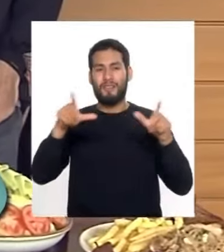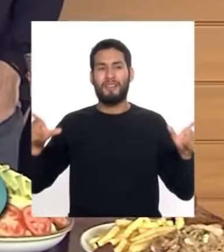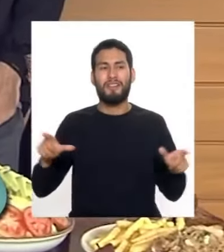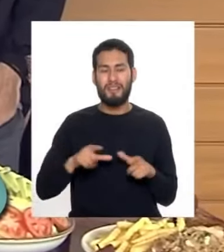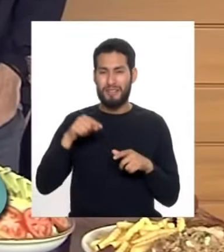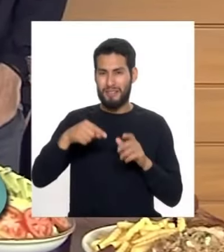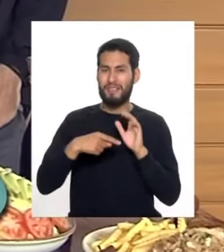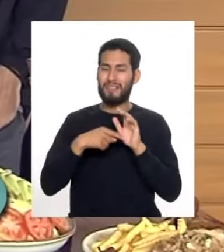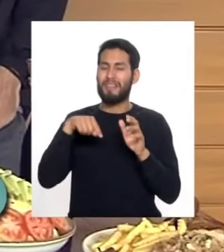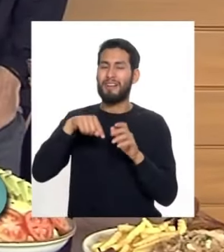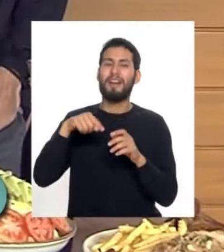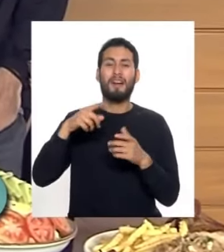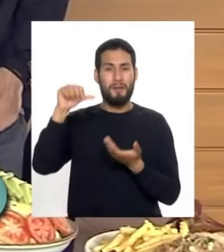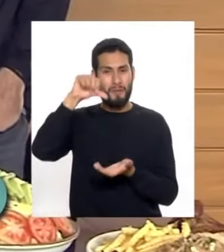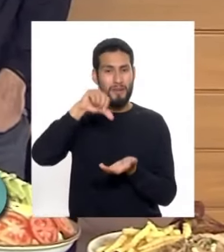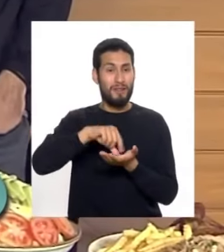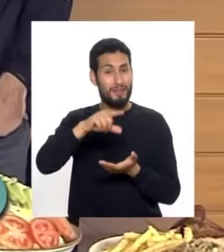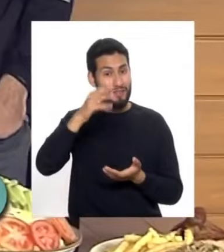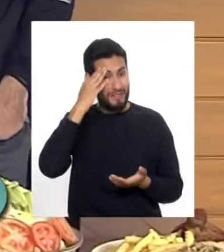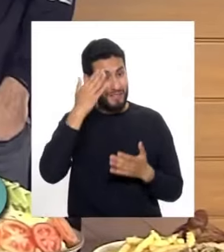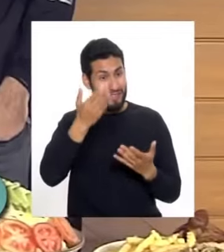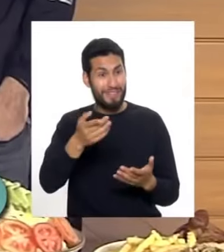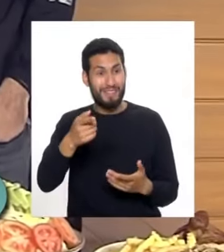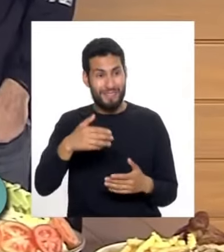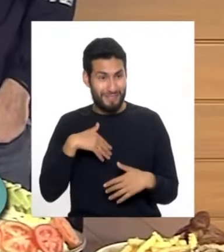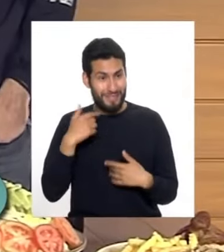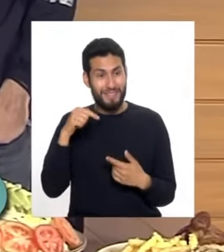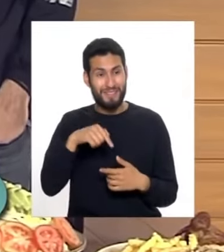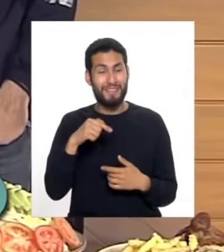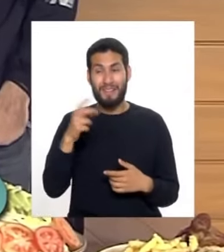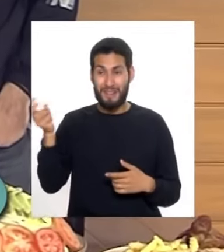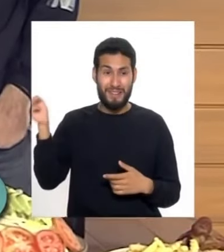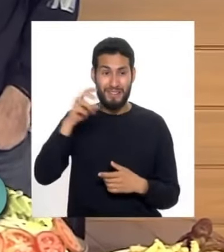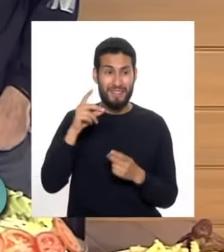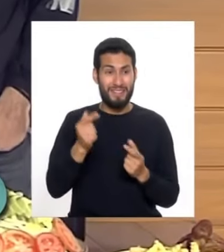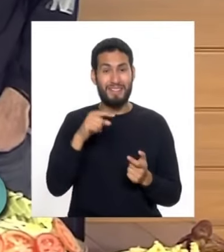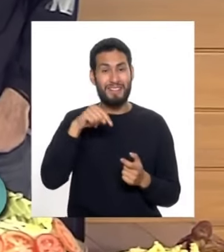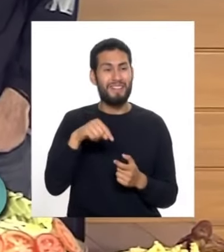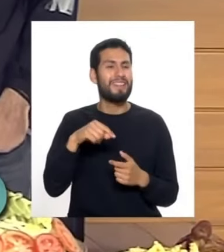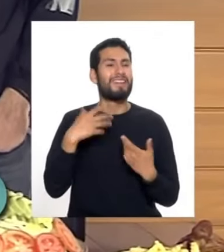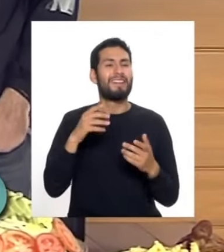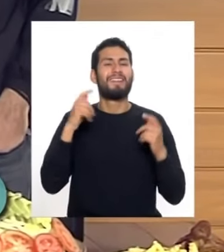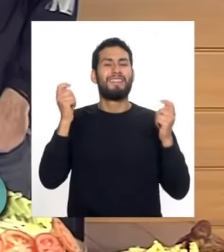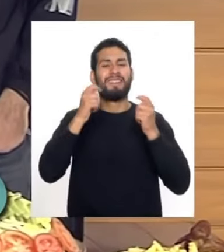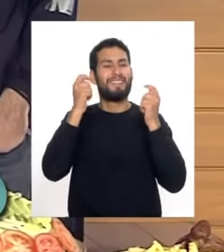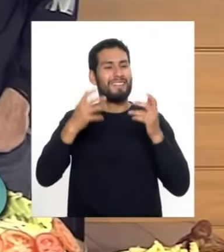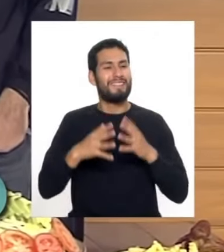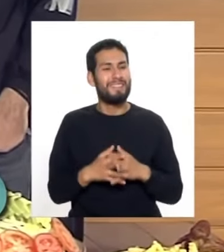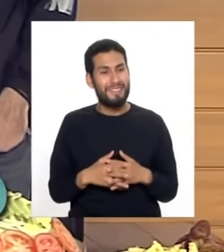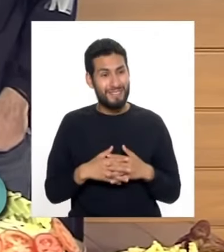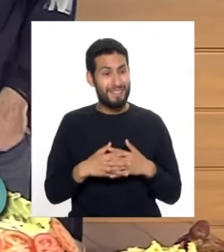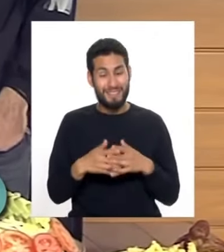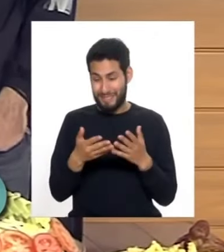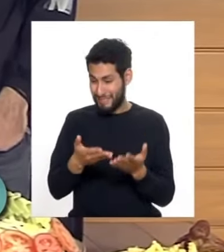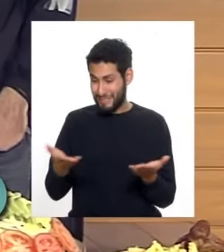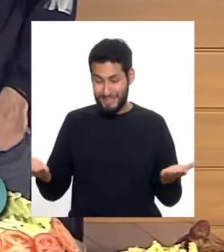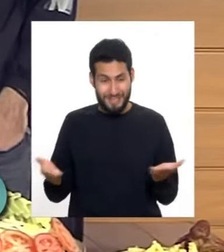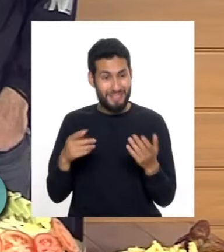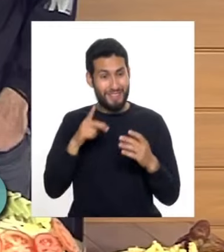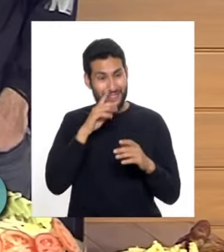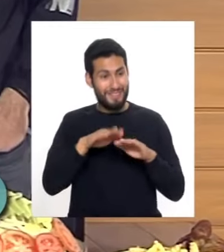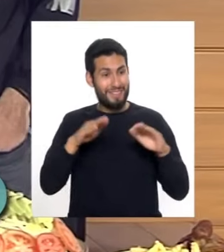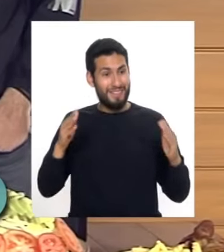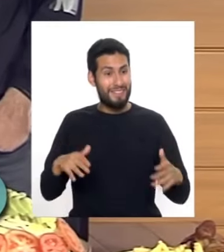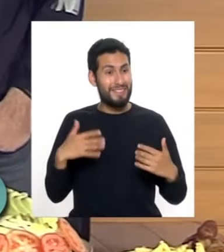Exposición. Ya lo sabes, Christopher Fátima, ustedes también se van a poder dar un saltito a este gran evento. Y con esta mesa